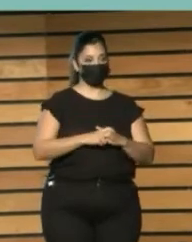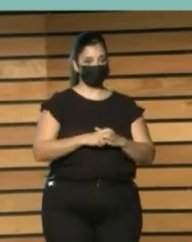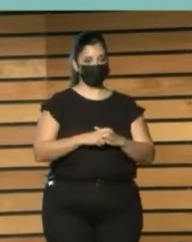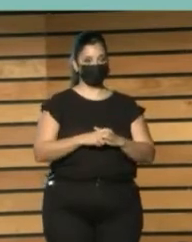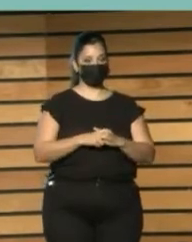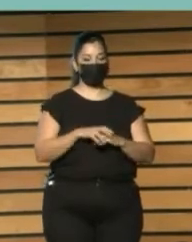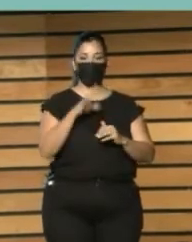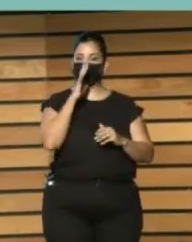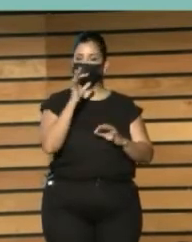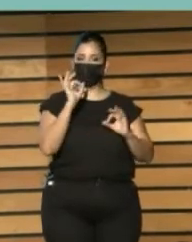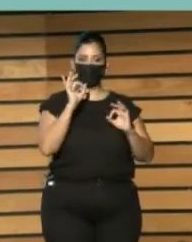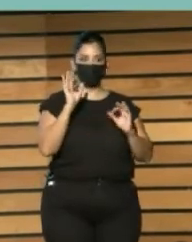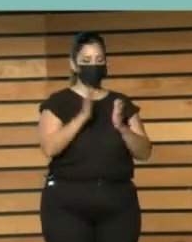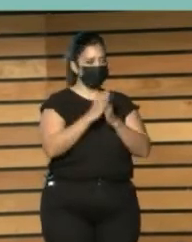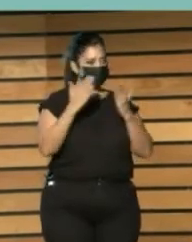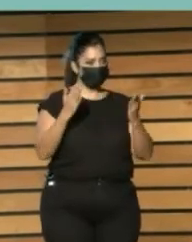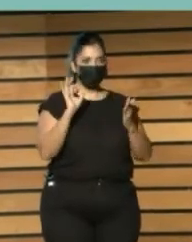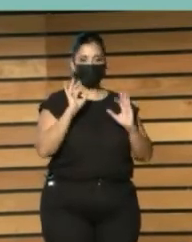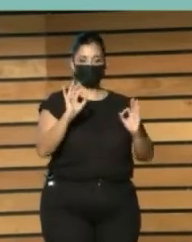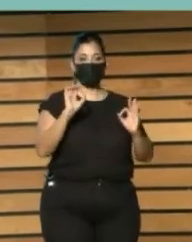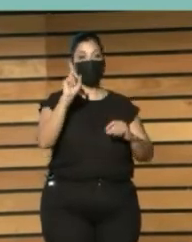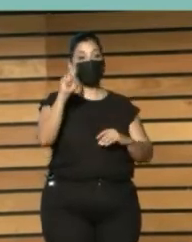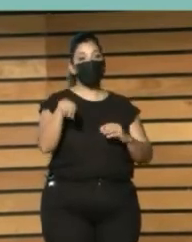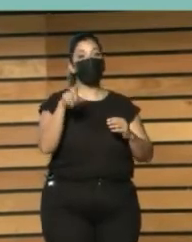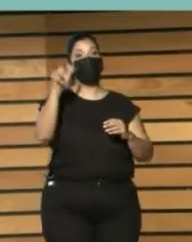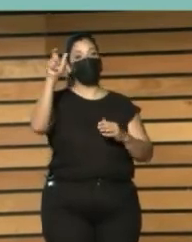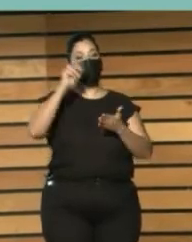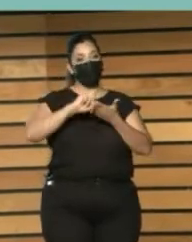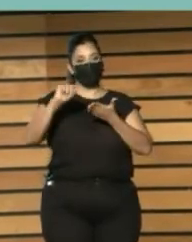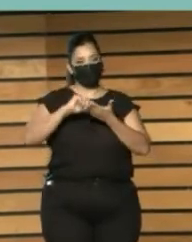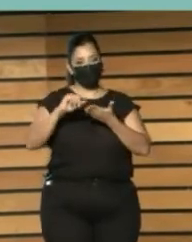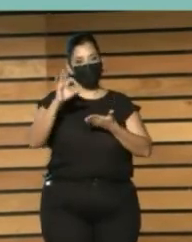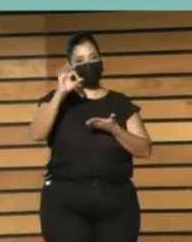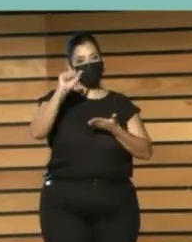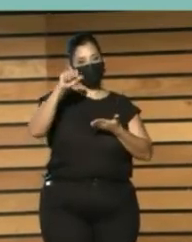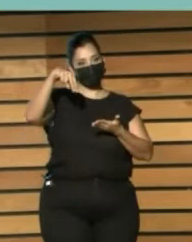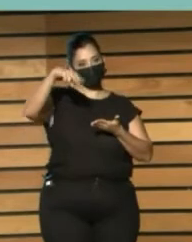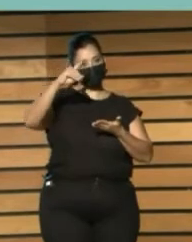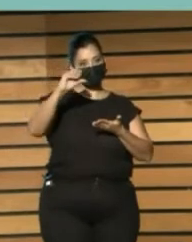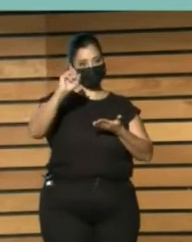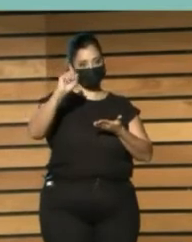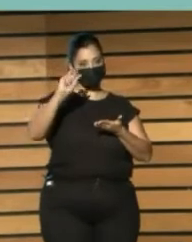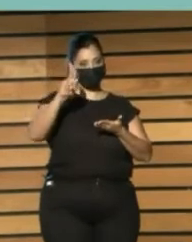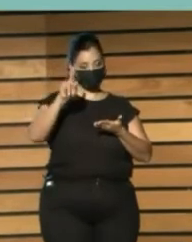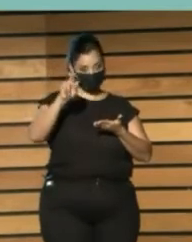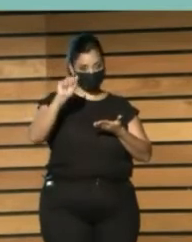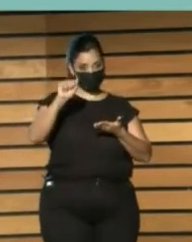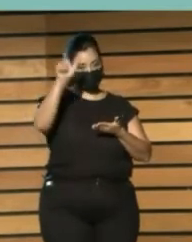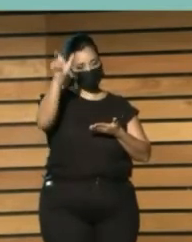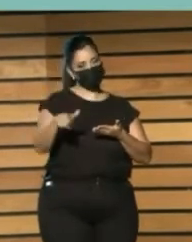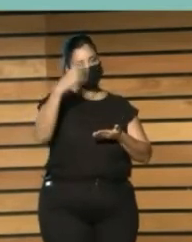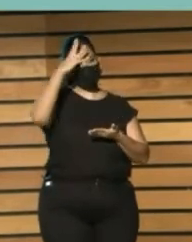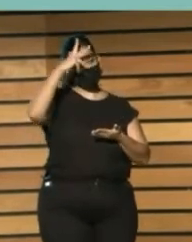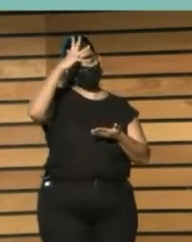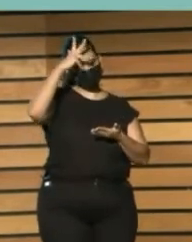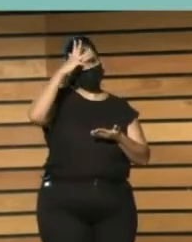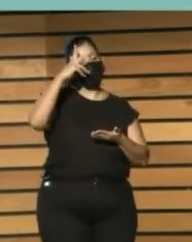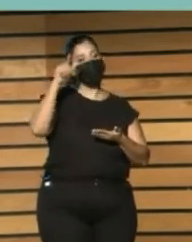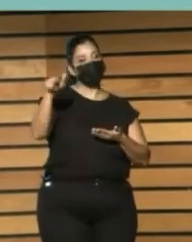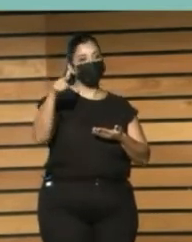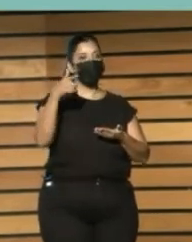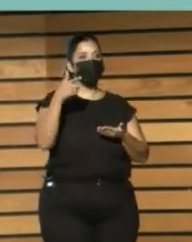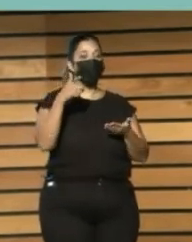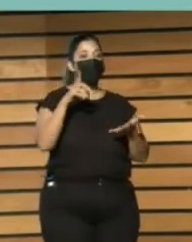También Sandra Brayman Que también Es una catedrática Americana Escribió un libro Que se llama Cambio de Estado